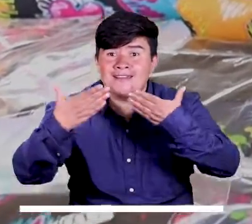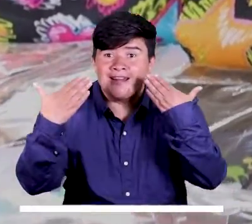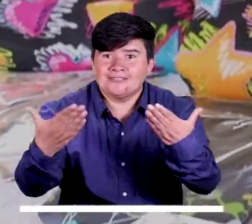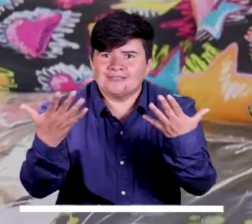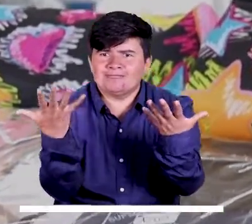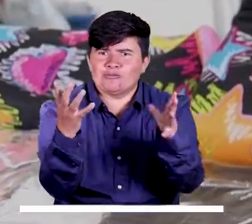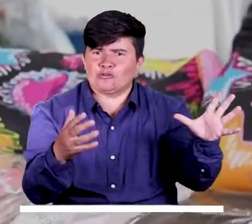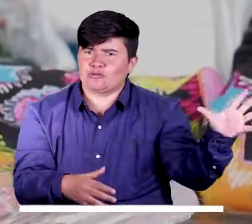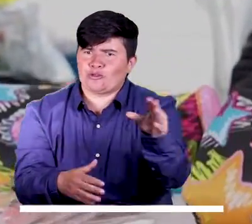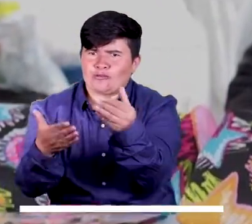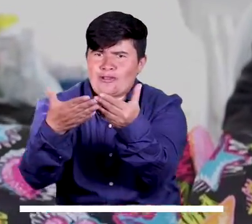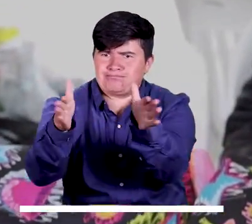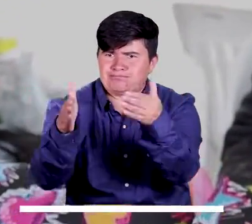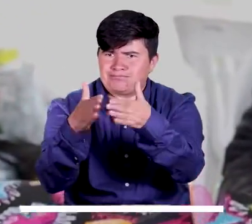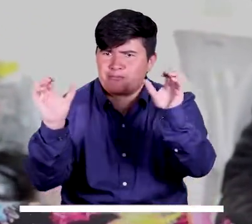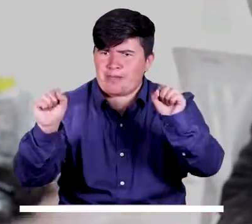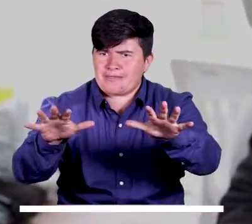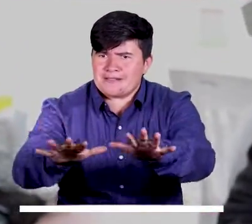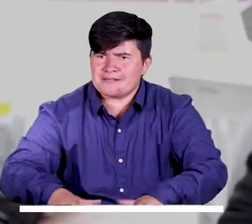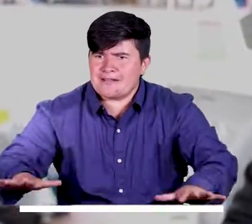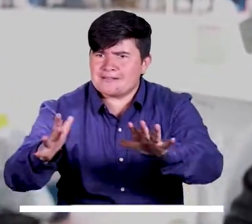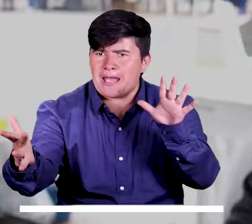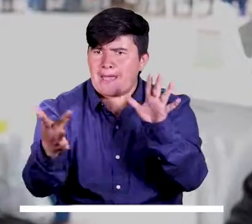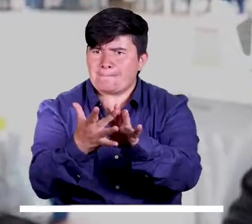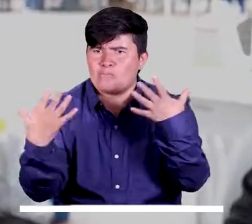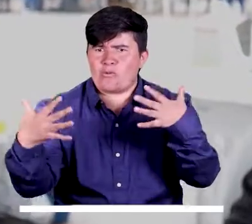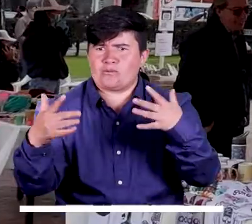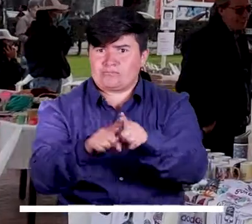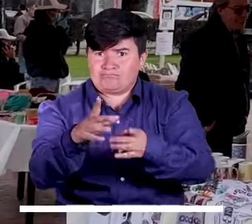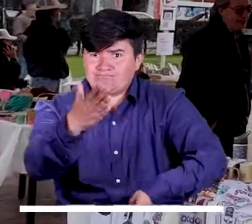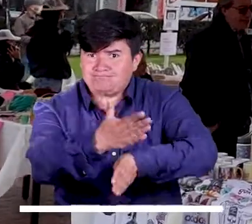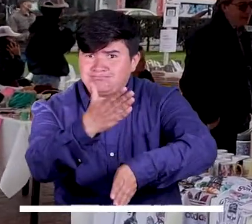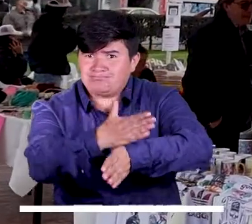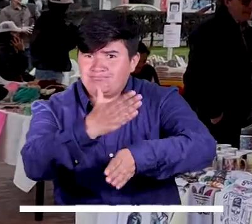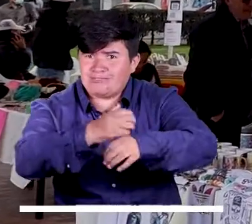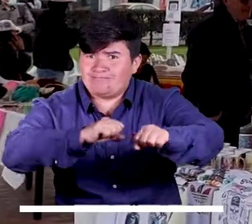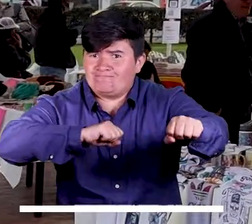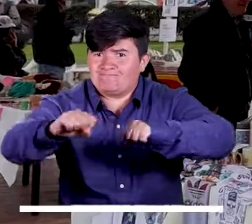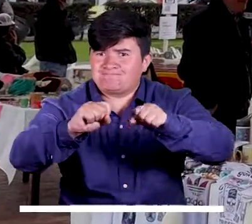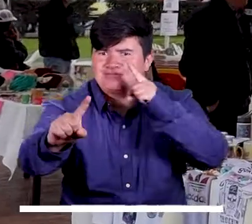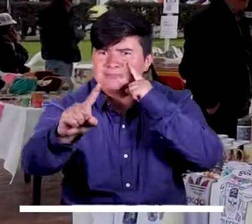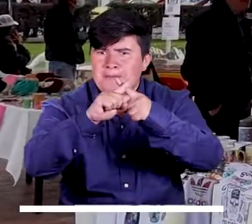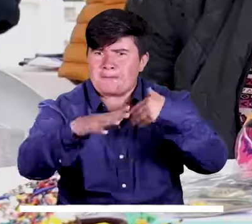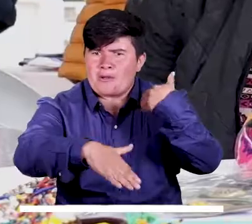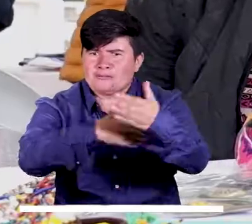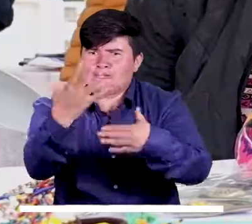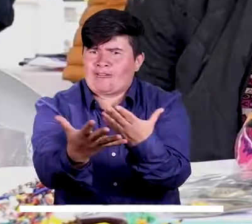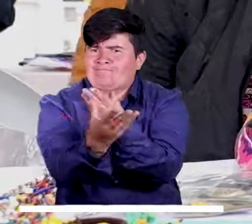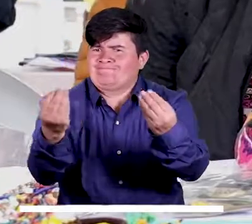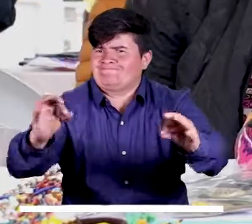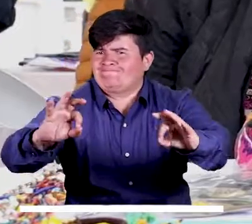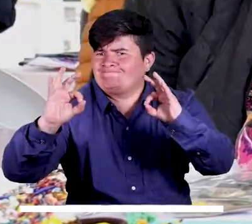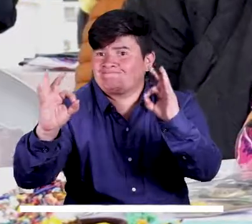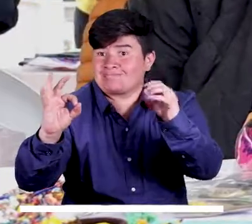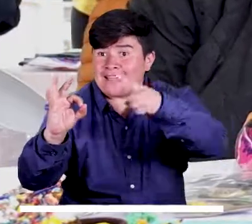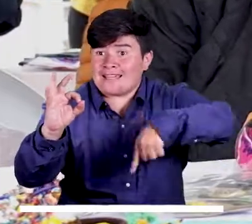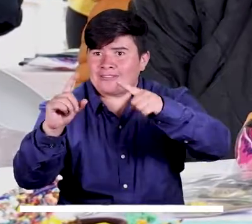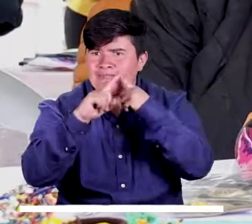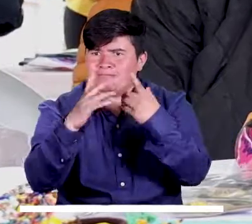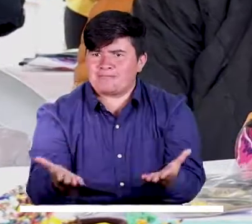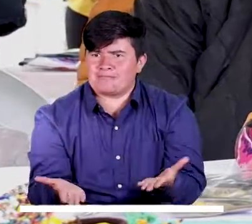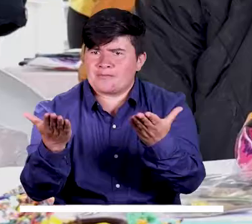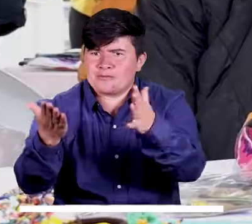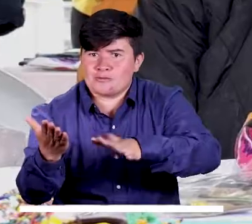Muchas gracias por haber abierto estos espacios y pues que no sean últimos, o sea, que de aquí para allá sean muchísimos